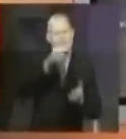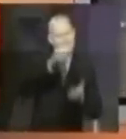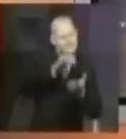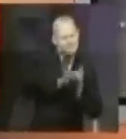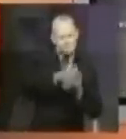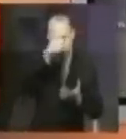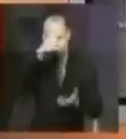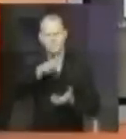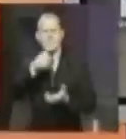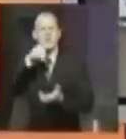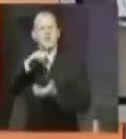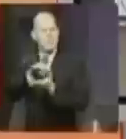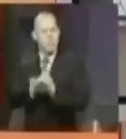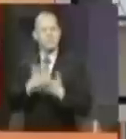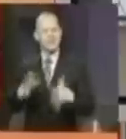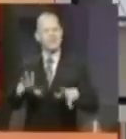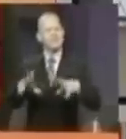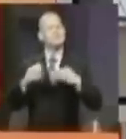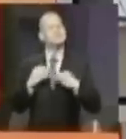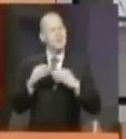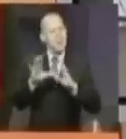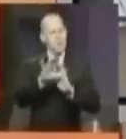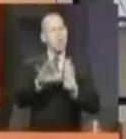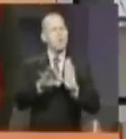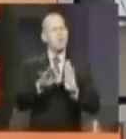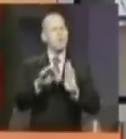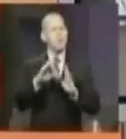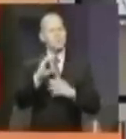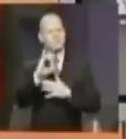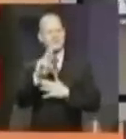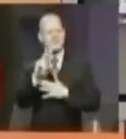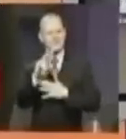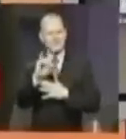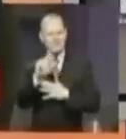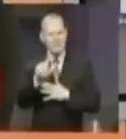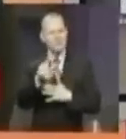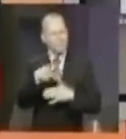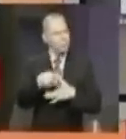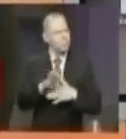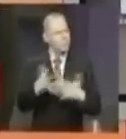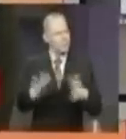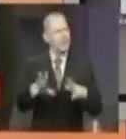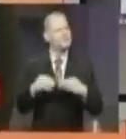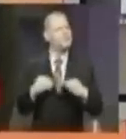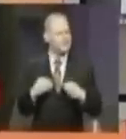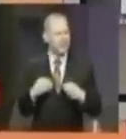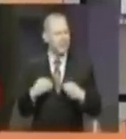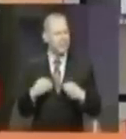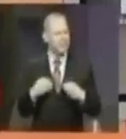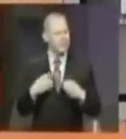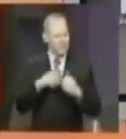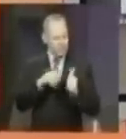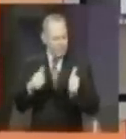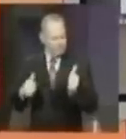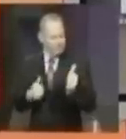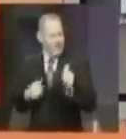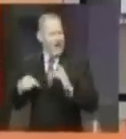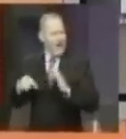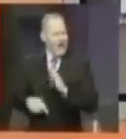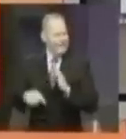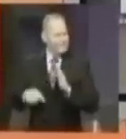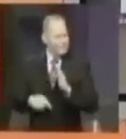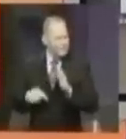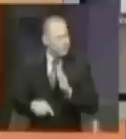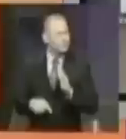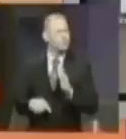y mujer está reconocido en el Código Civil de Puerto Rico. Por segundo lugar, la intención detrás de esta erradicación, de esta